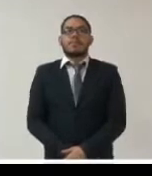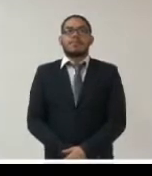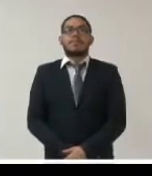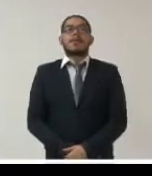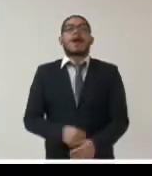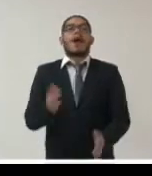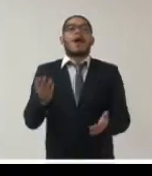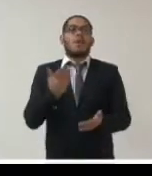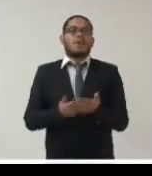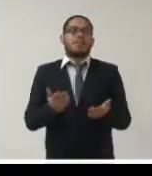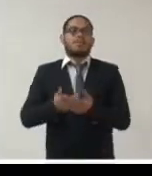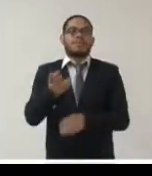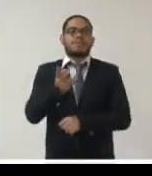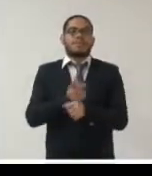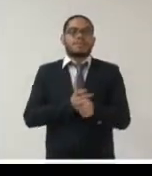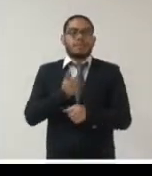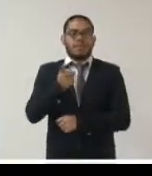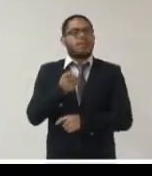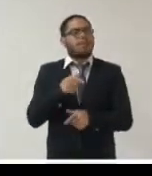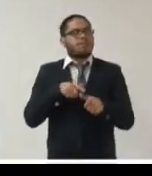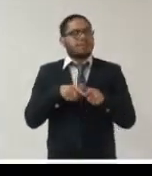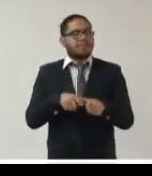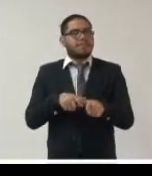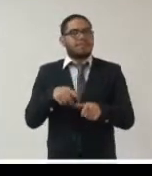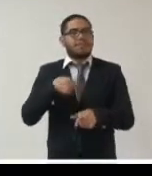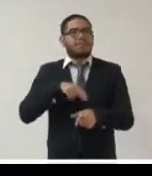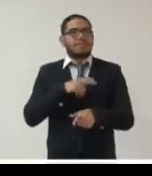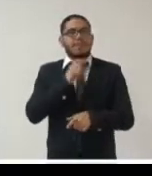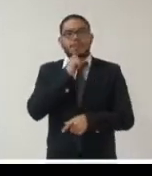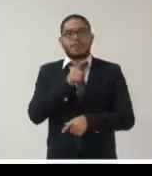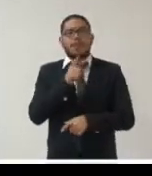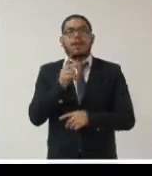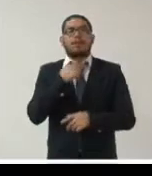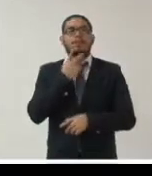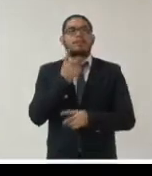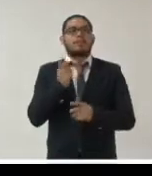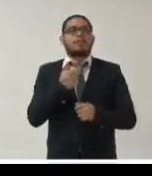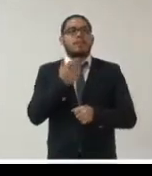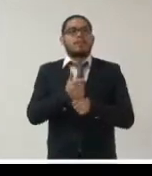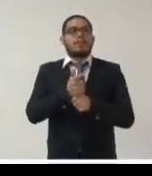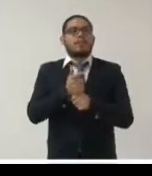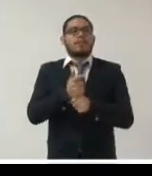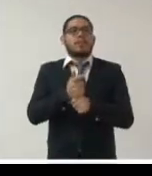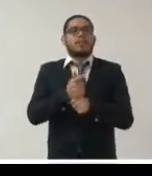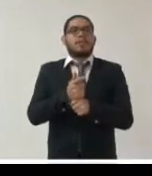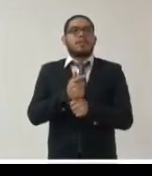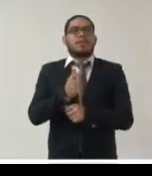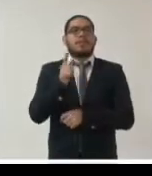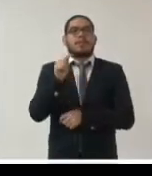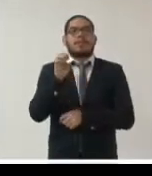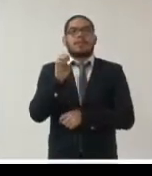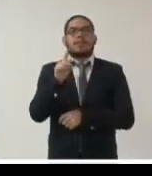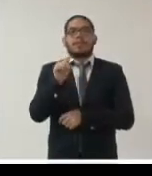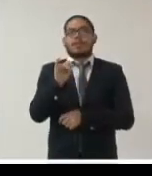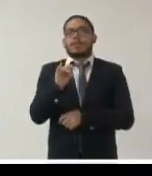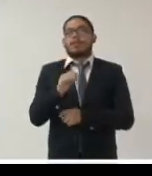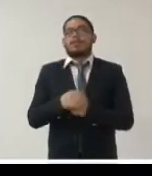invitamos a nuestra amable audiencia a continuar con nosotros y cedo el uso de la voz a la licenciada a la licenciada leslice serrano gracias